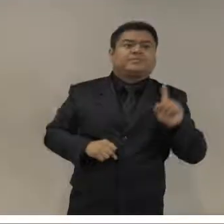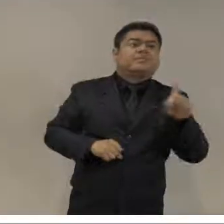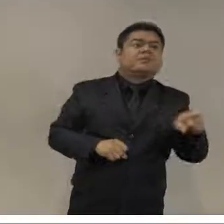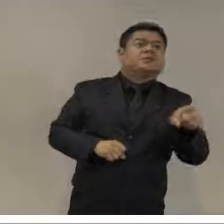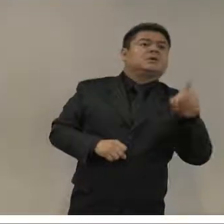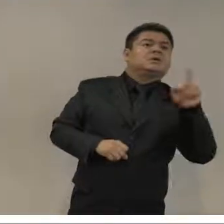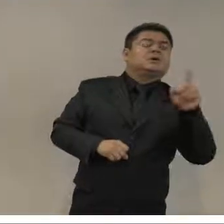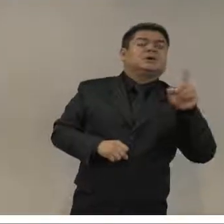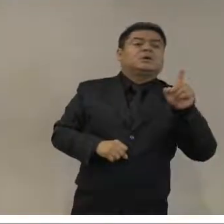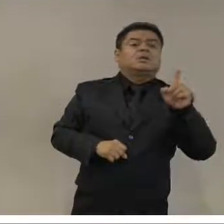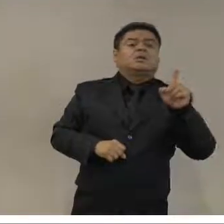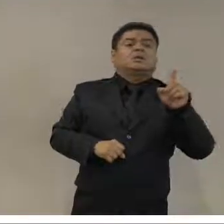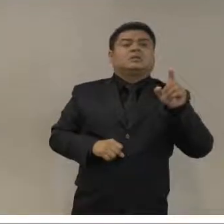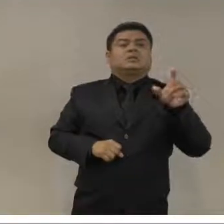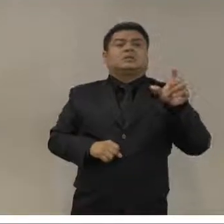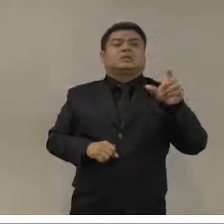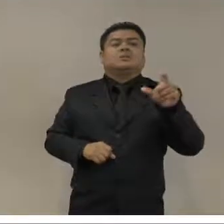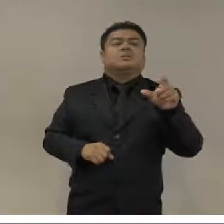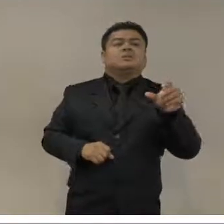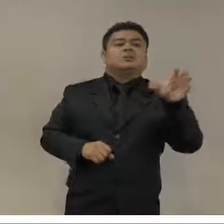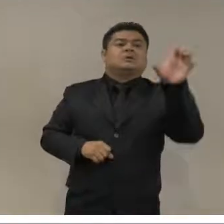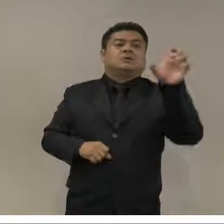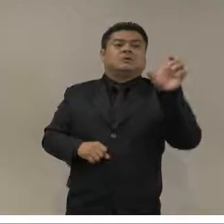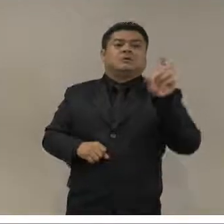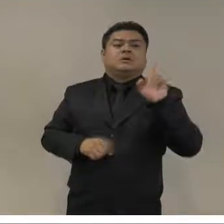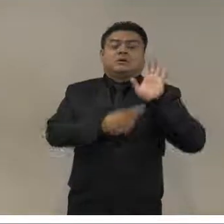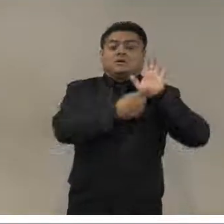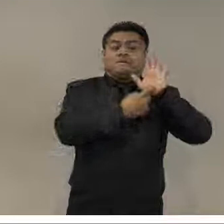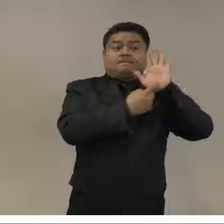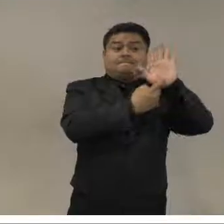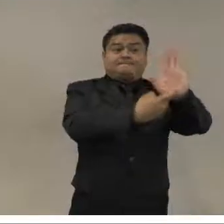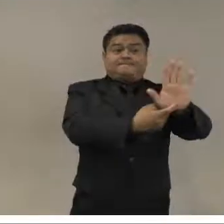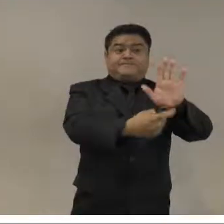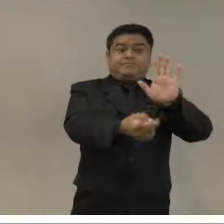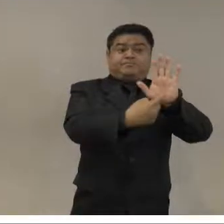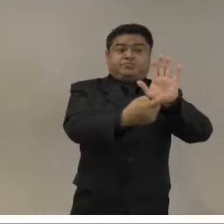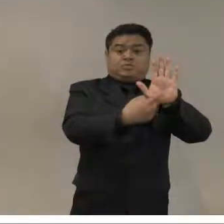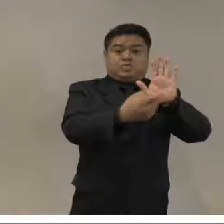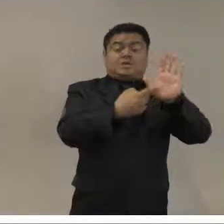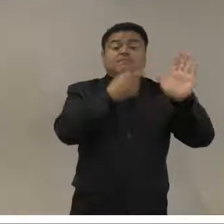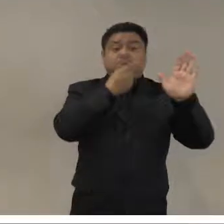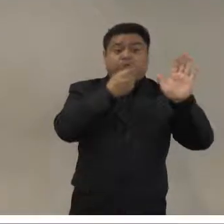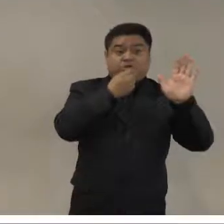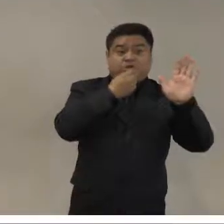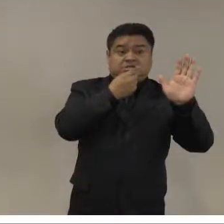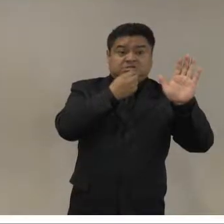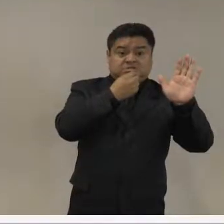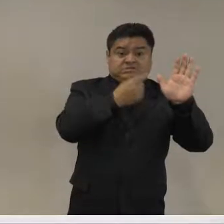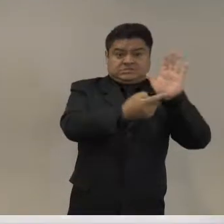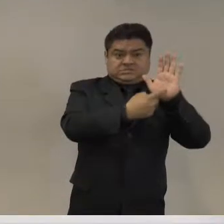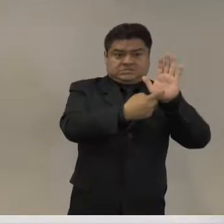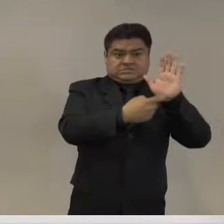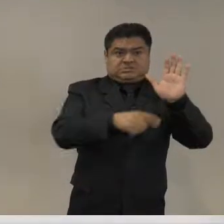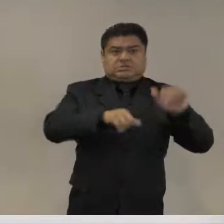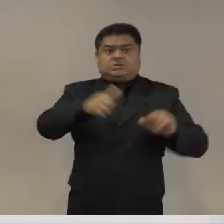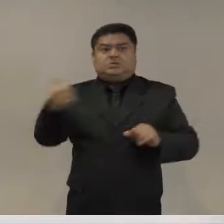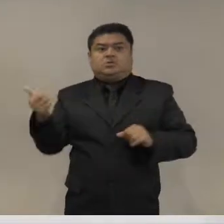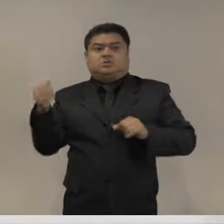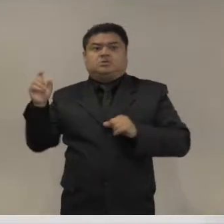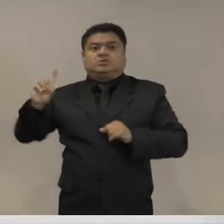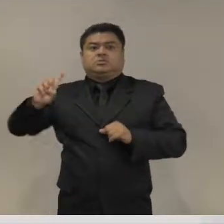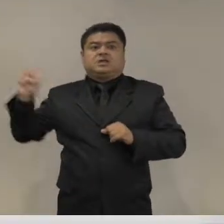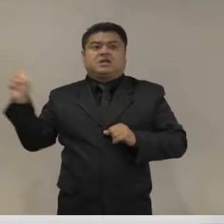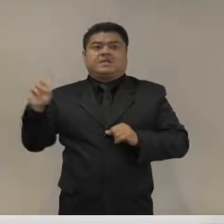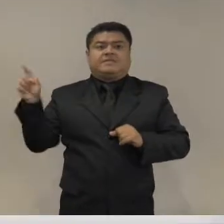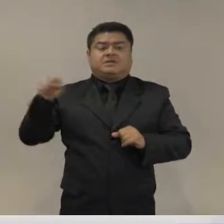soldado del ejército. Es policía militar, pero sí es militar. Los señores a la derecha son civiles. Duemen en